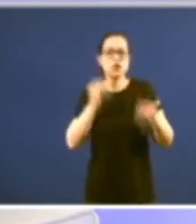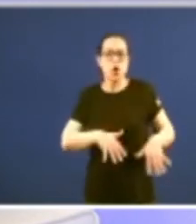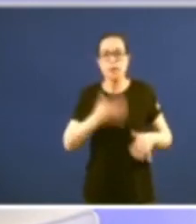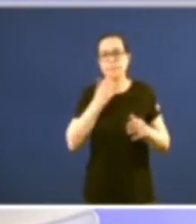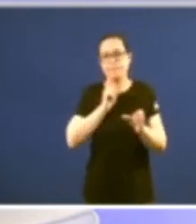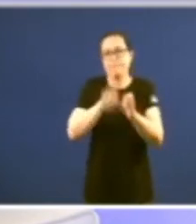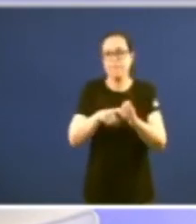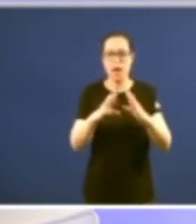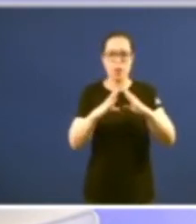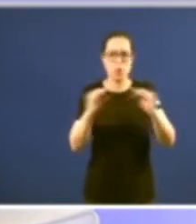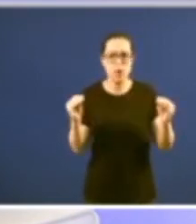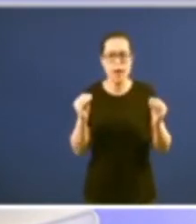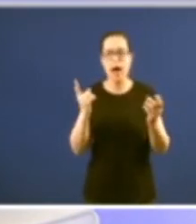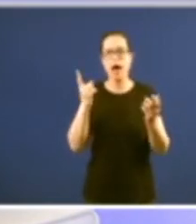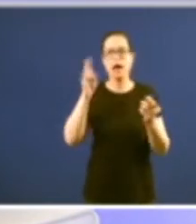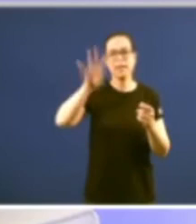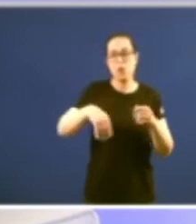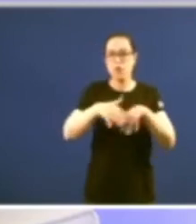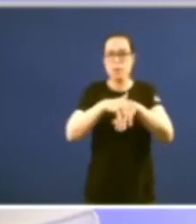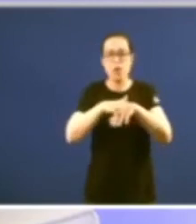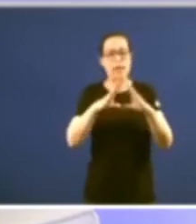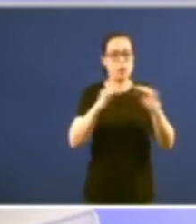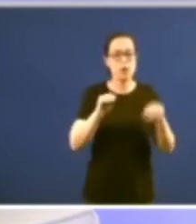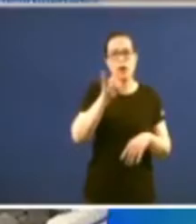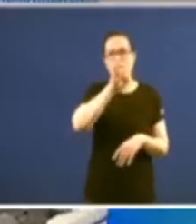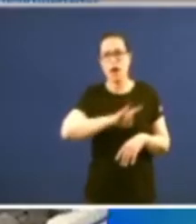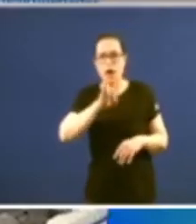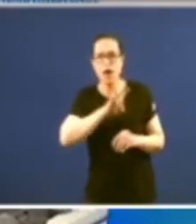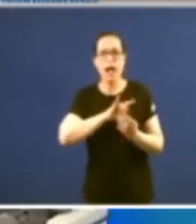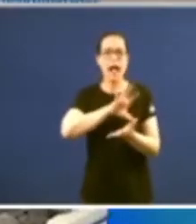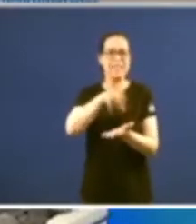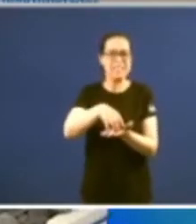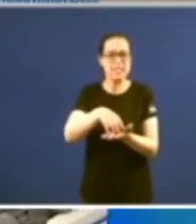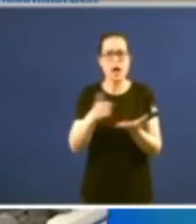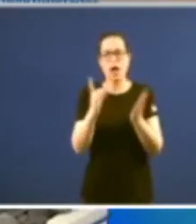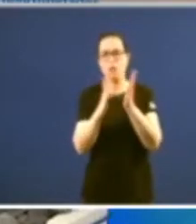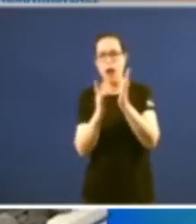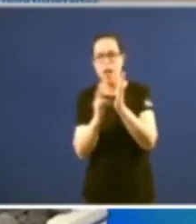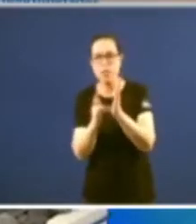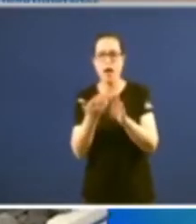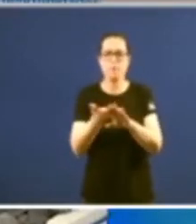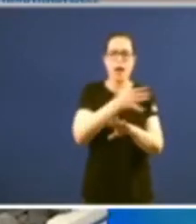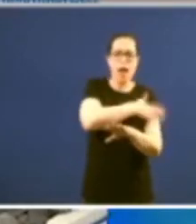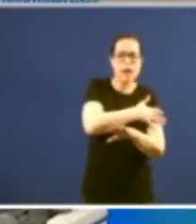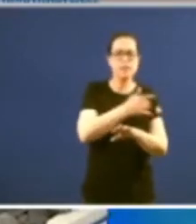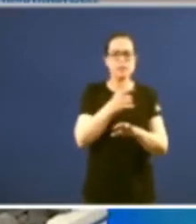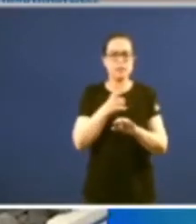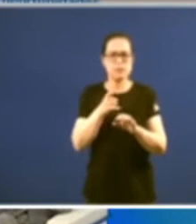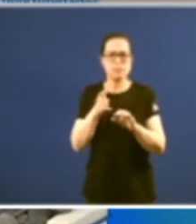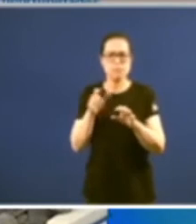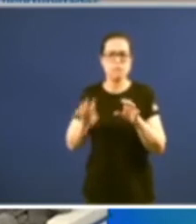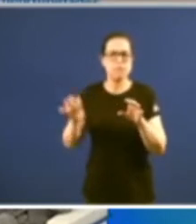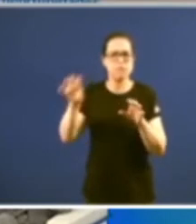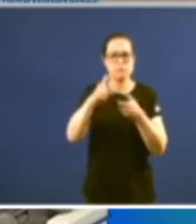Cataluña perdón Andalucía Canarias Castela Valencia Baleares etcétera de tal xeito que ao final